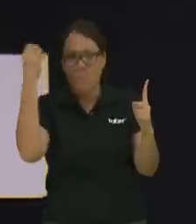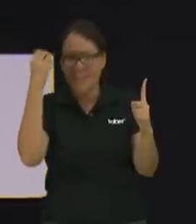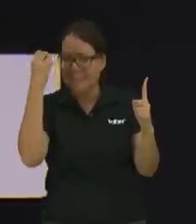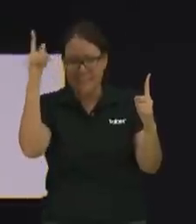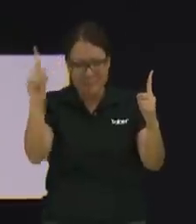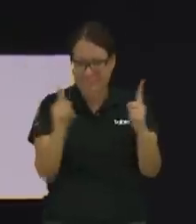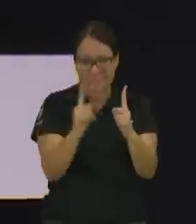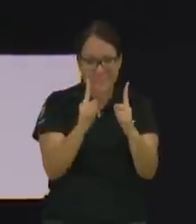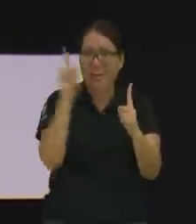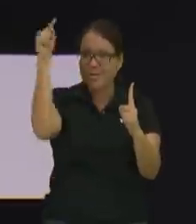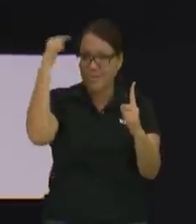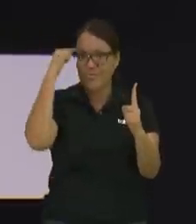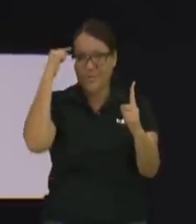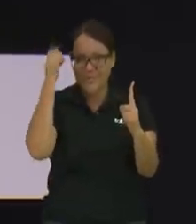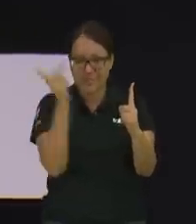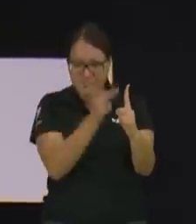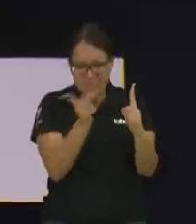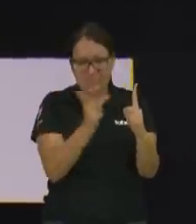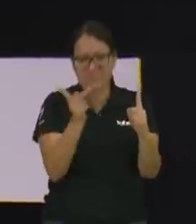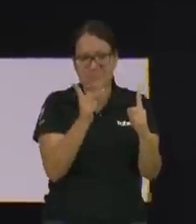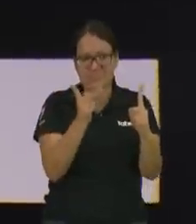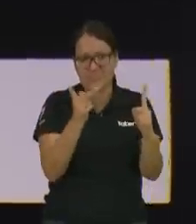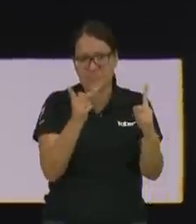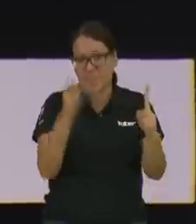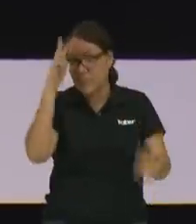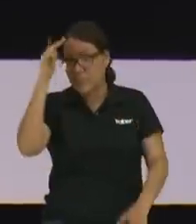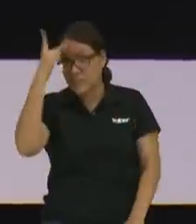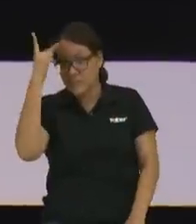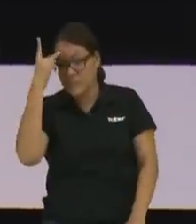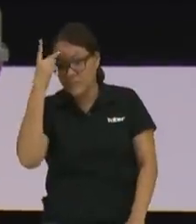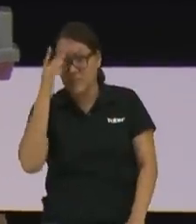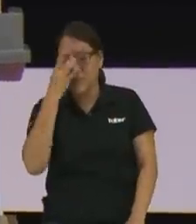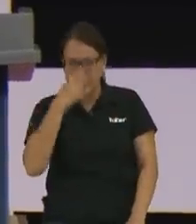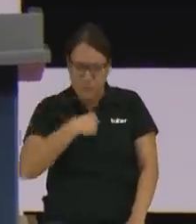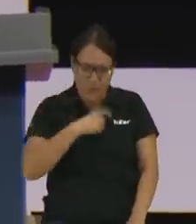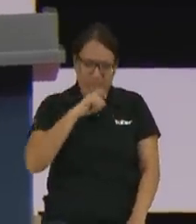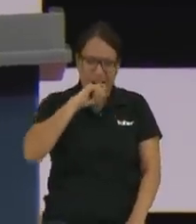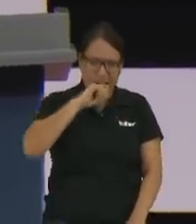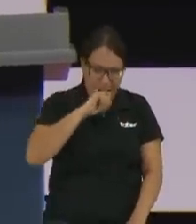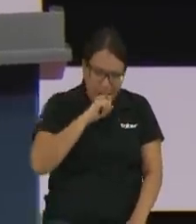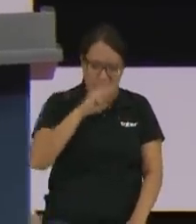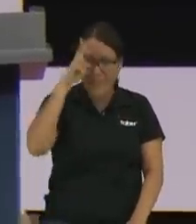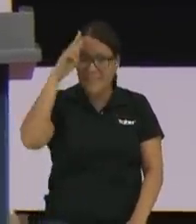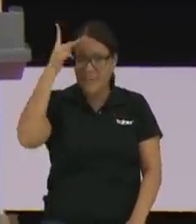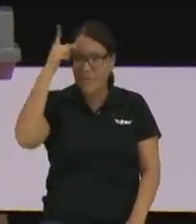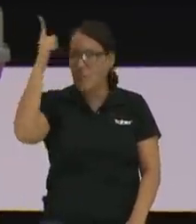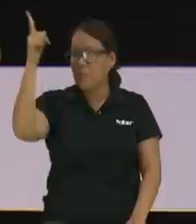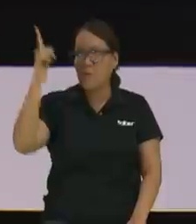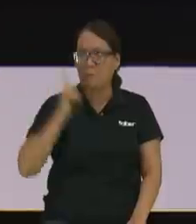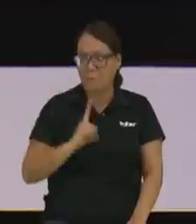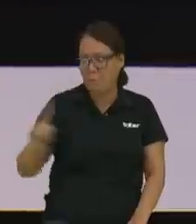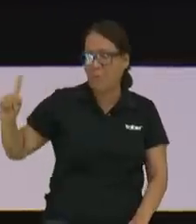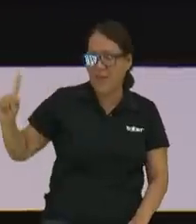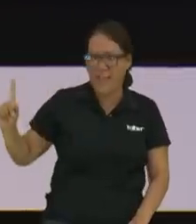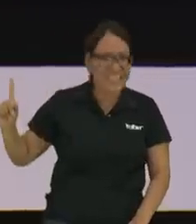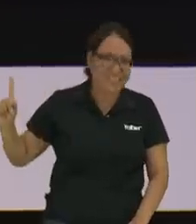instruye al muchacho o sea que el tener pobreza en mi vida no es sinónimo que Dios no está conmigo